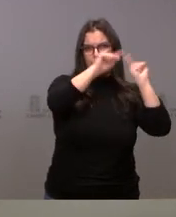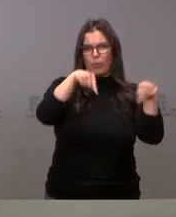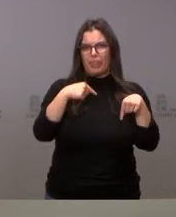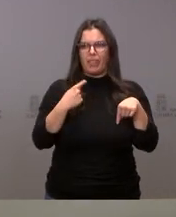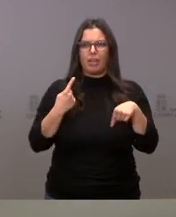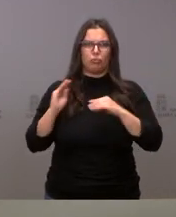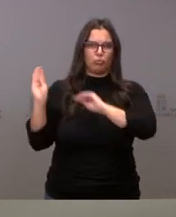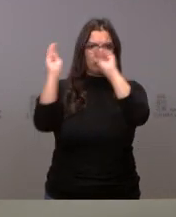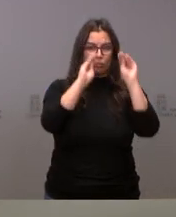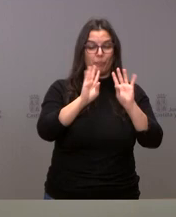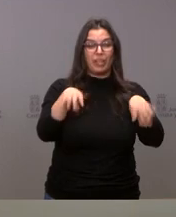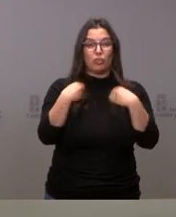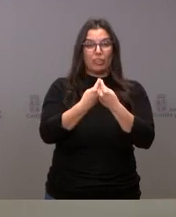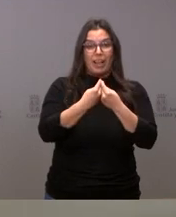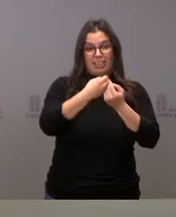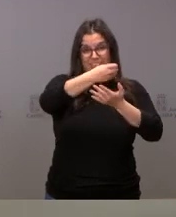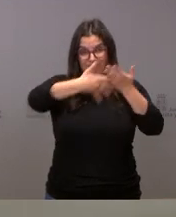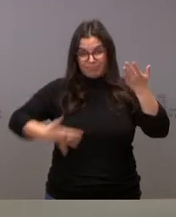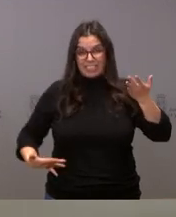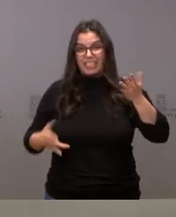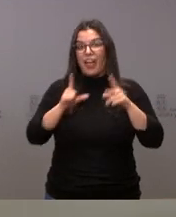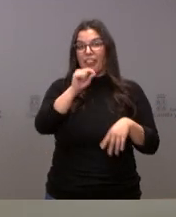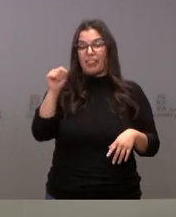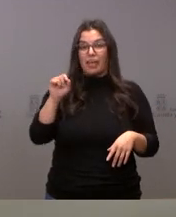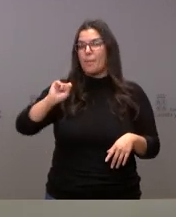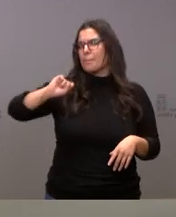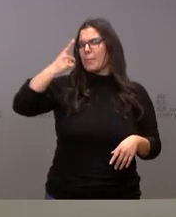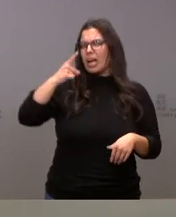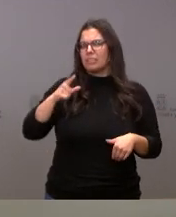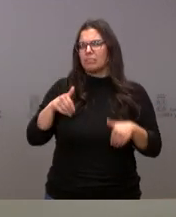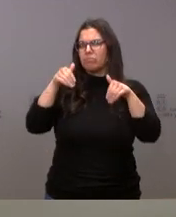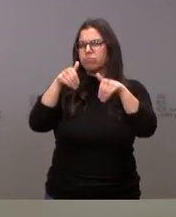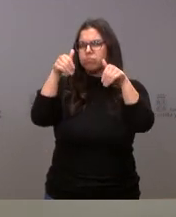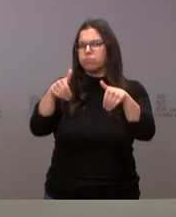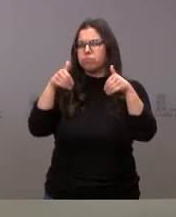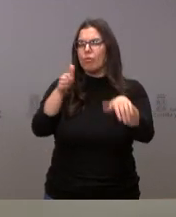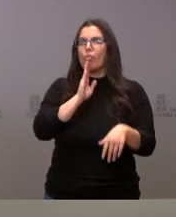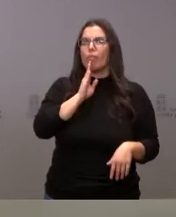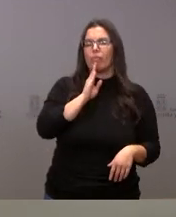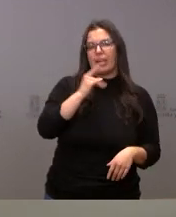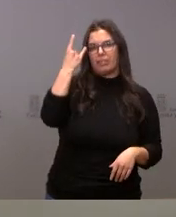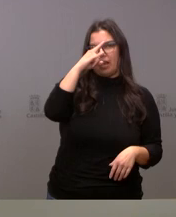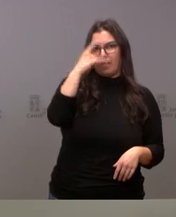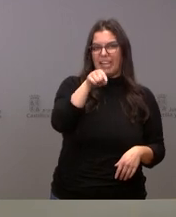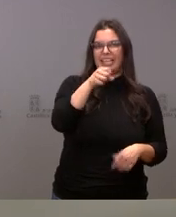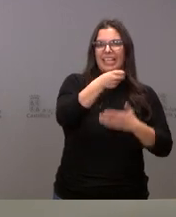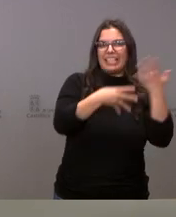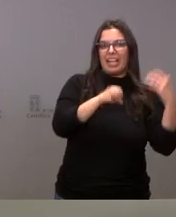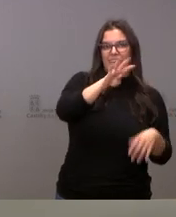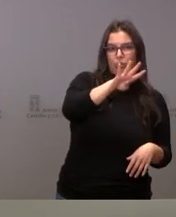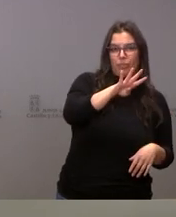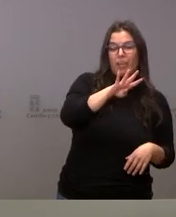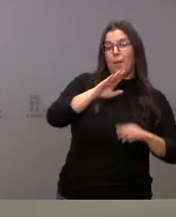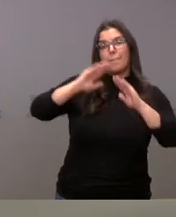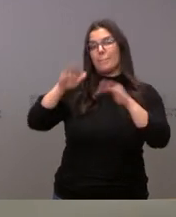que de ese total de 100 candidaturas, la provincia en la que más se han presentado ha sido en Salamanca, con 14, y en la que menos en Segovia, con